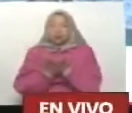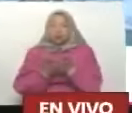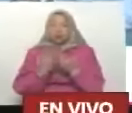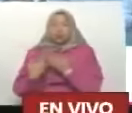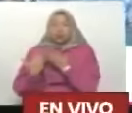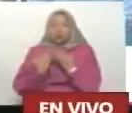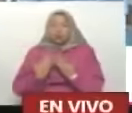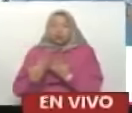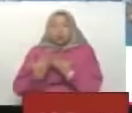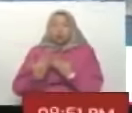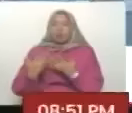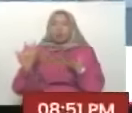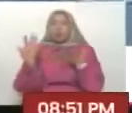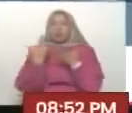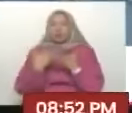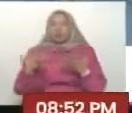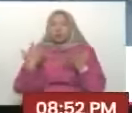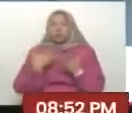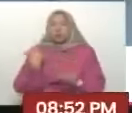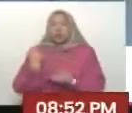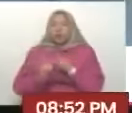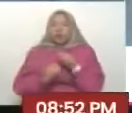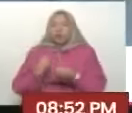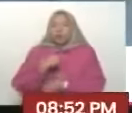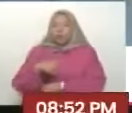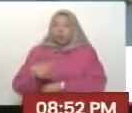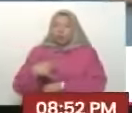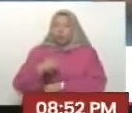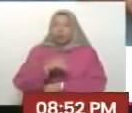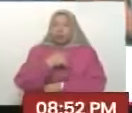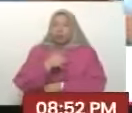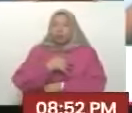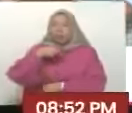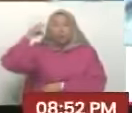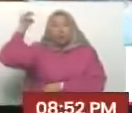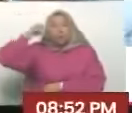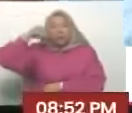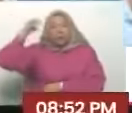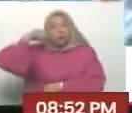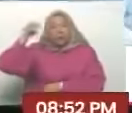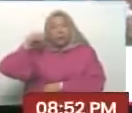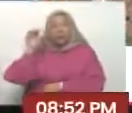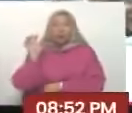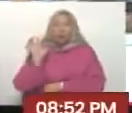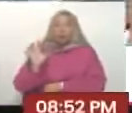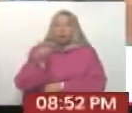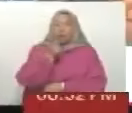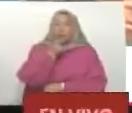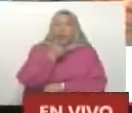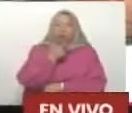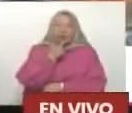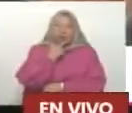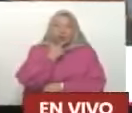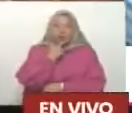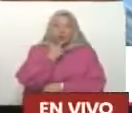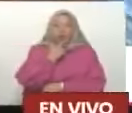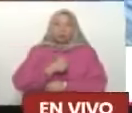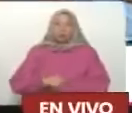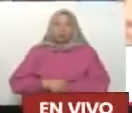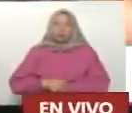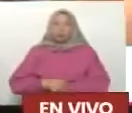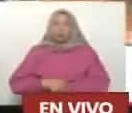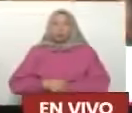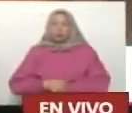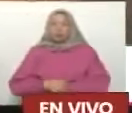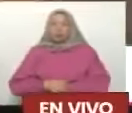me diera sus impresiones. ¿Cómo te sientes como maestra de esta patria, con esta hermosura de esta